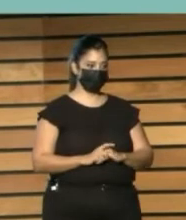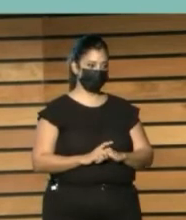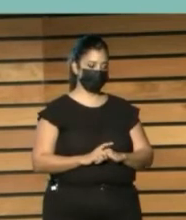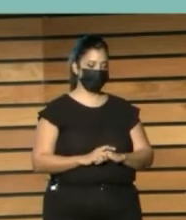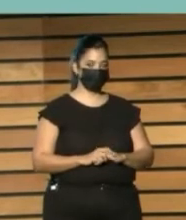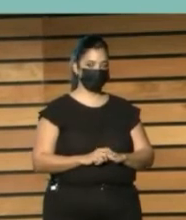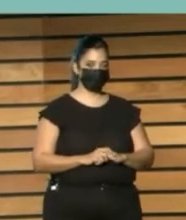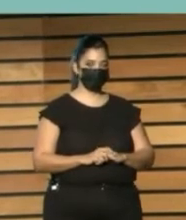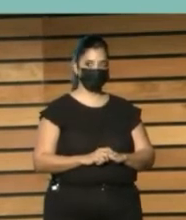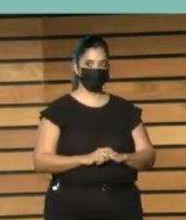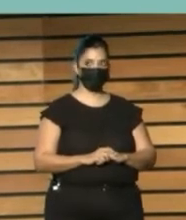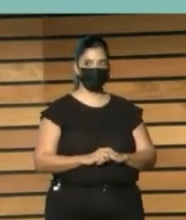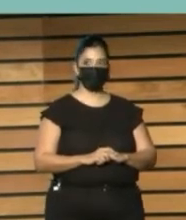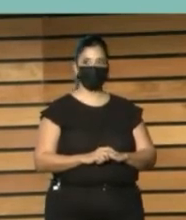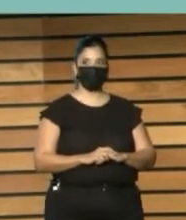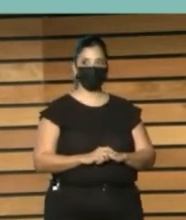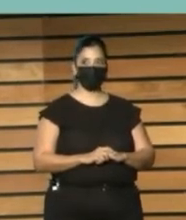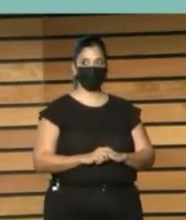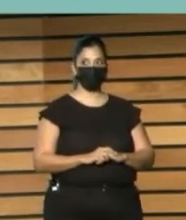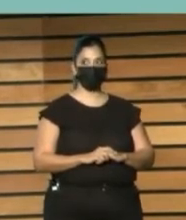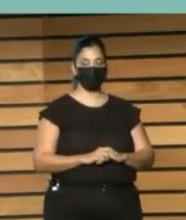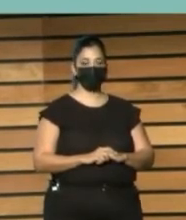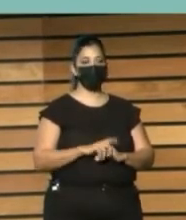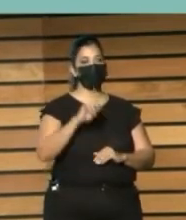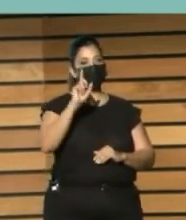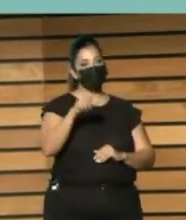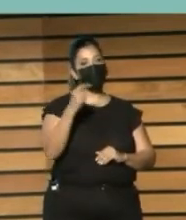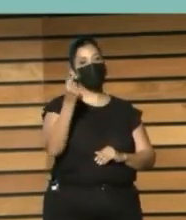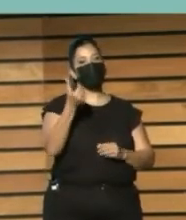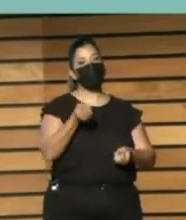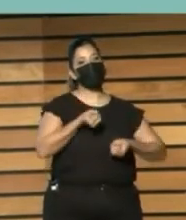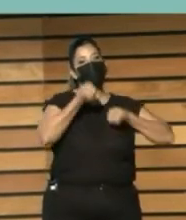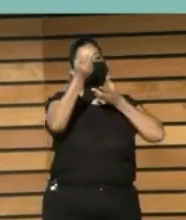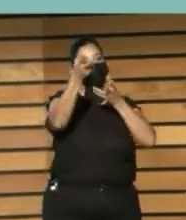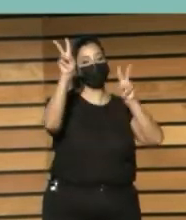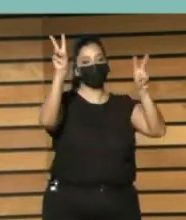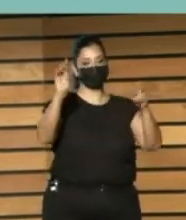Y quisiera Hablarles también Un poco acerca De la digitalización